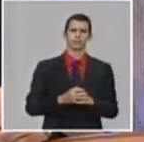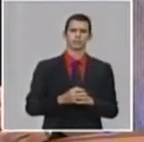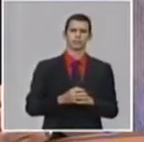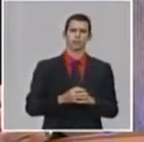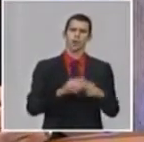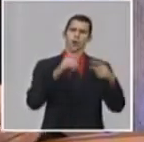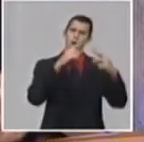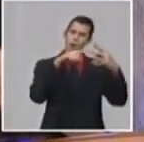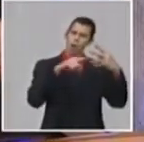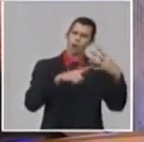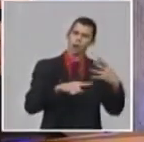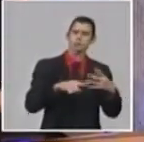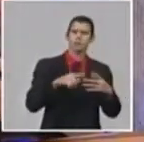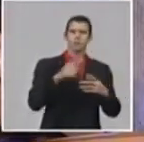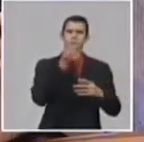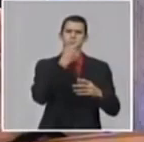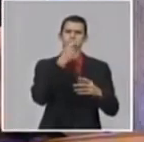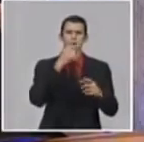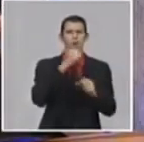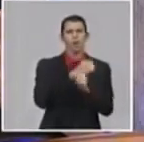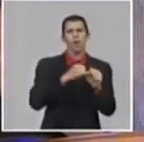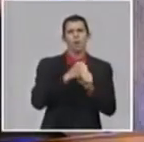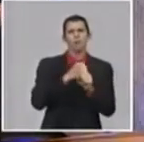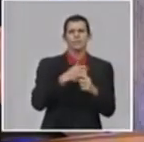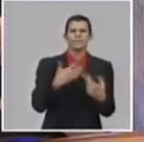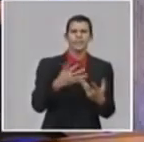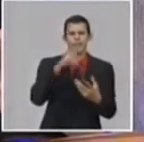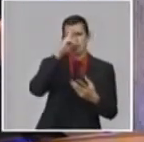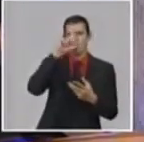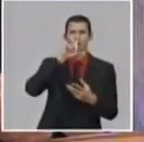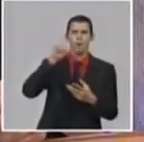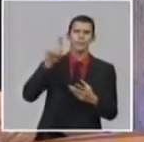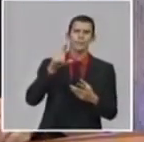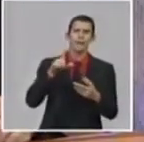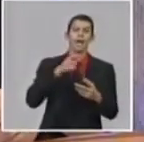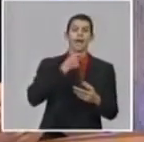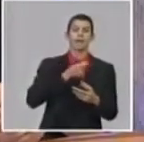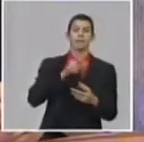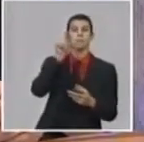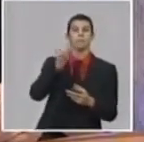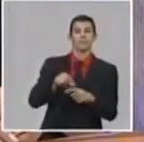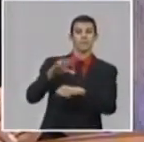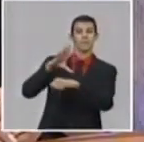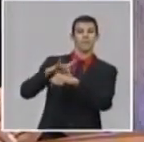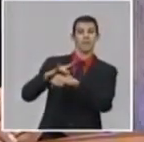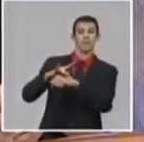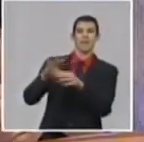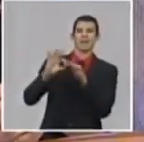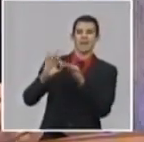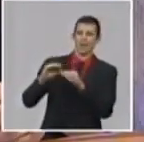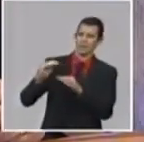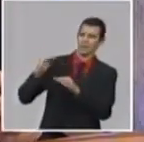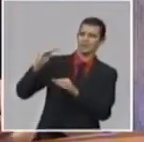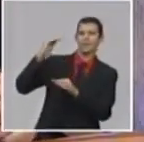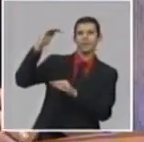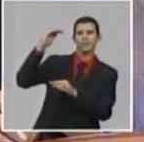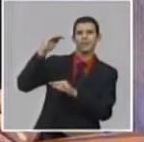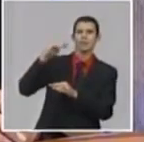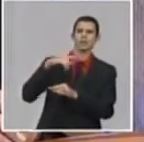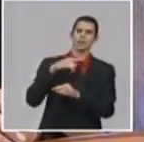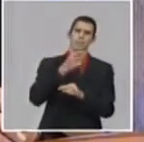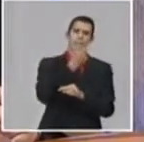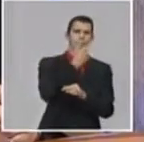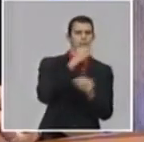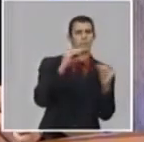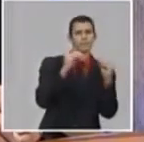destinados a uso hospitalario a las diferentes fases de gravedad que puede tener un paciente que se requiere, bueno, como decía, hasta un total